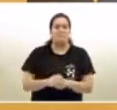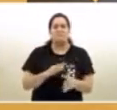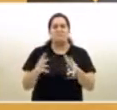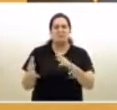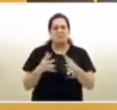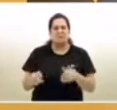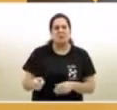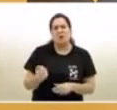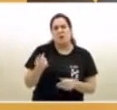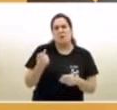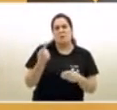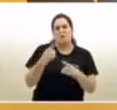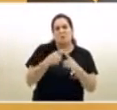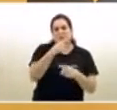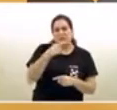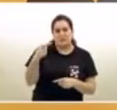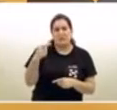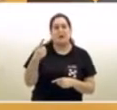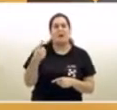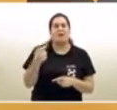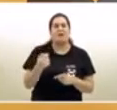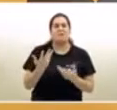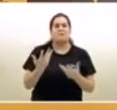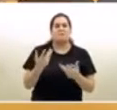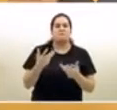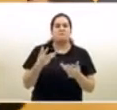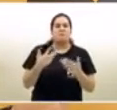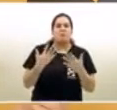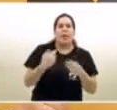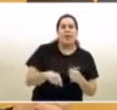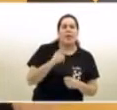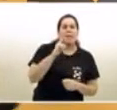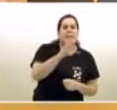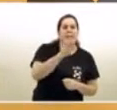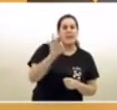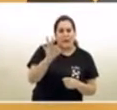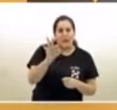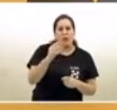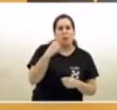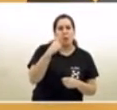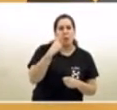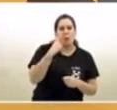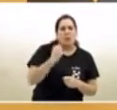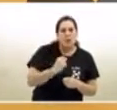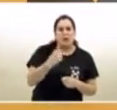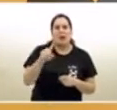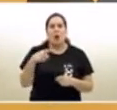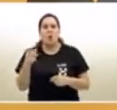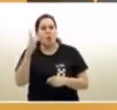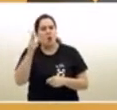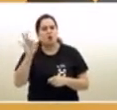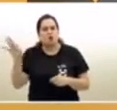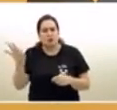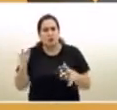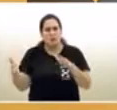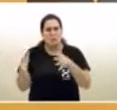Eso significa que podemos tener un día con 1.500 casos como tuvimos, días de 800, pero el promedio está en eso, está estabilizado,